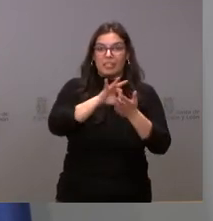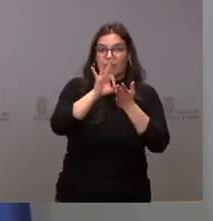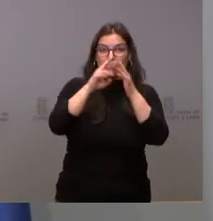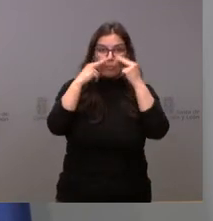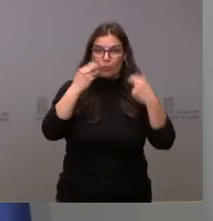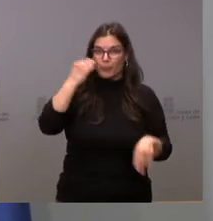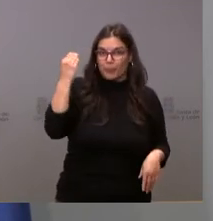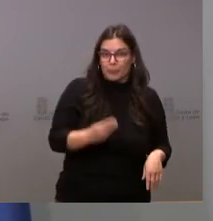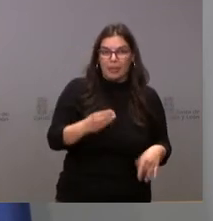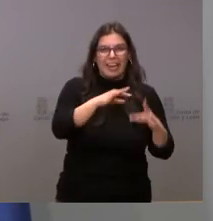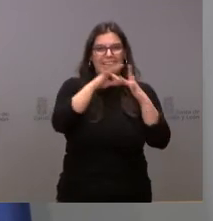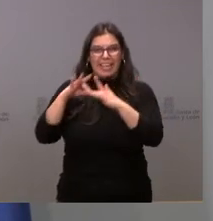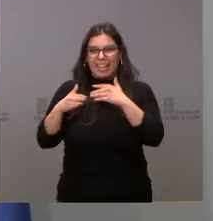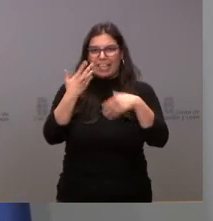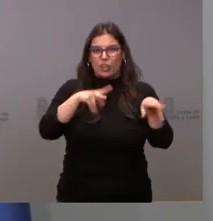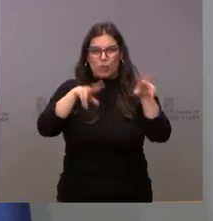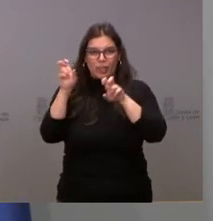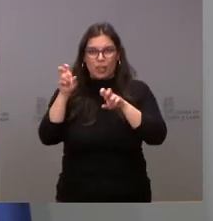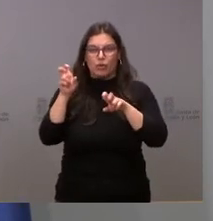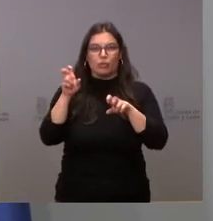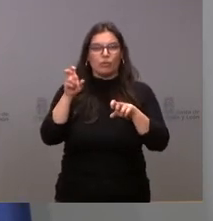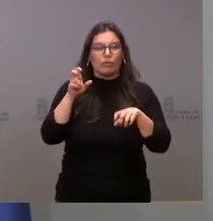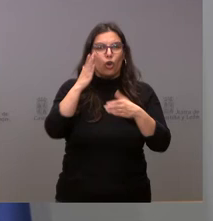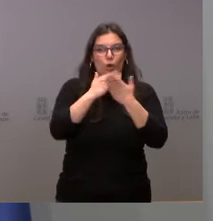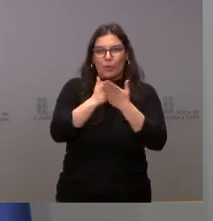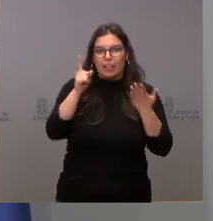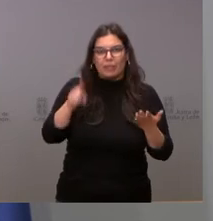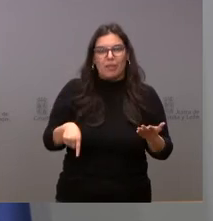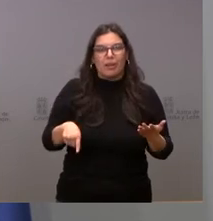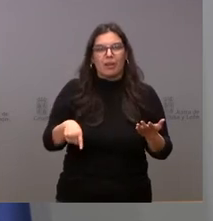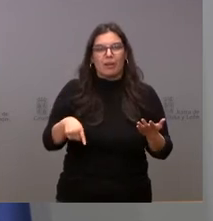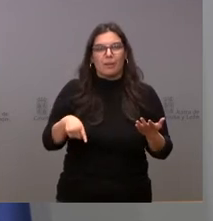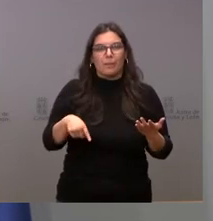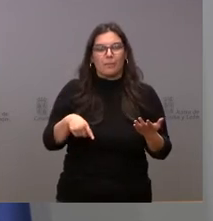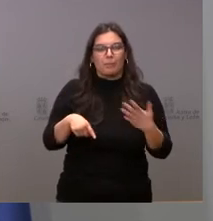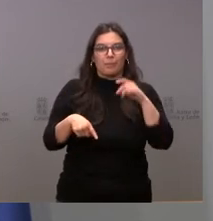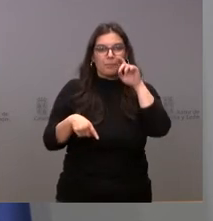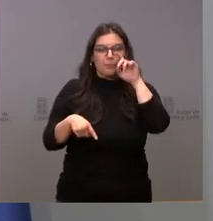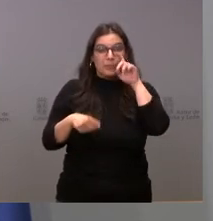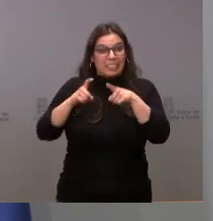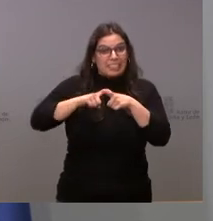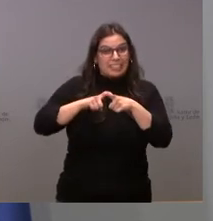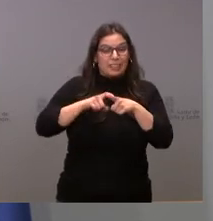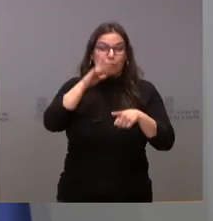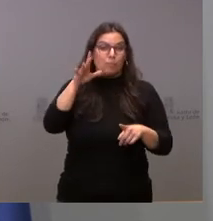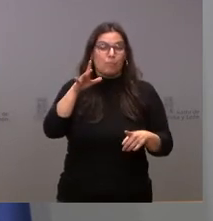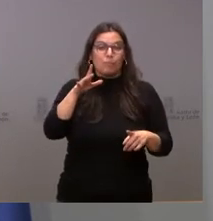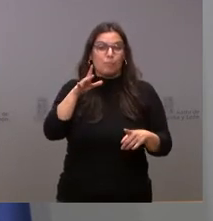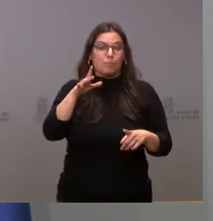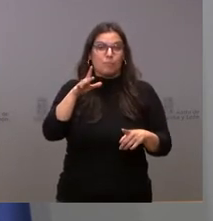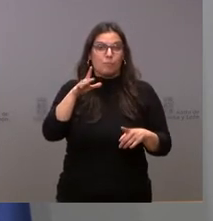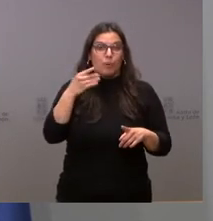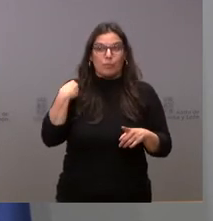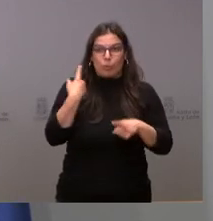públicos, a la cabeza de la innovación en el conjunto de España, una comunidad que se caracteriza por su nivel de competitividad de sus